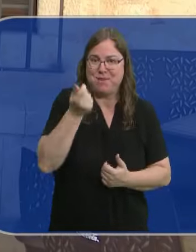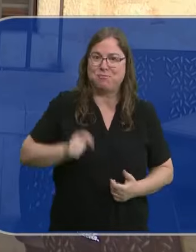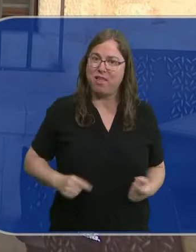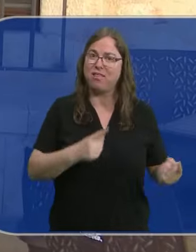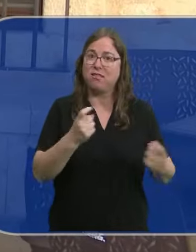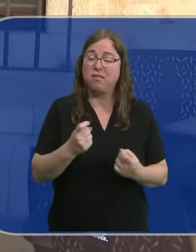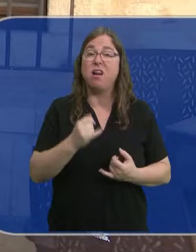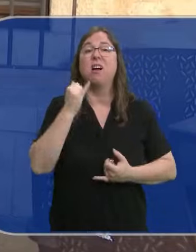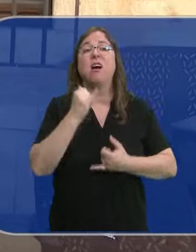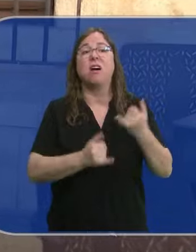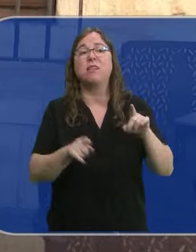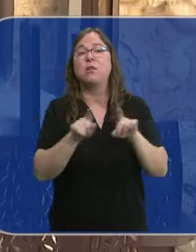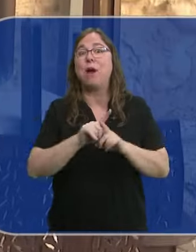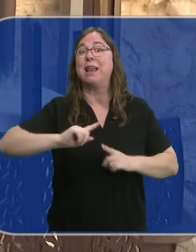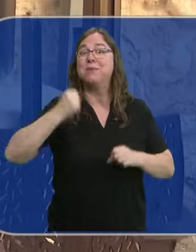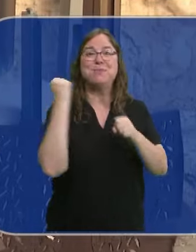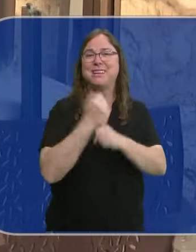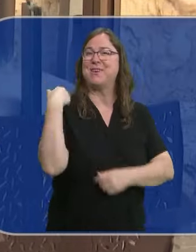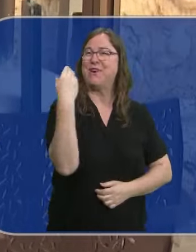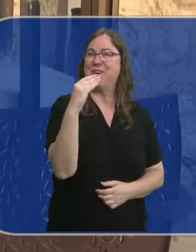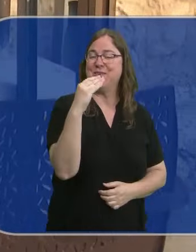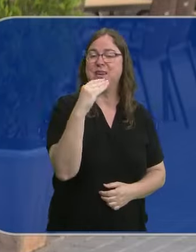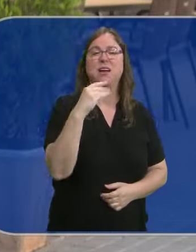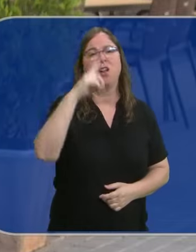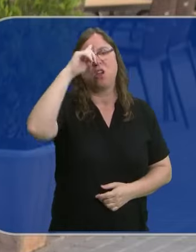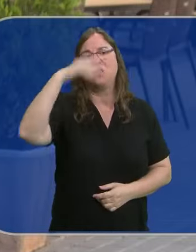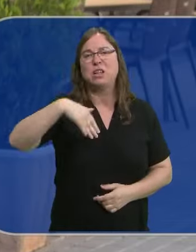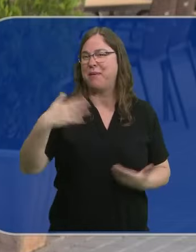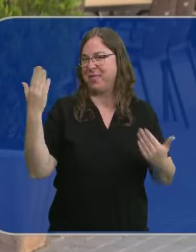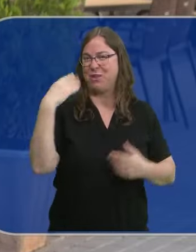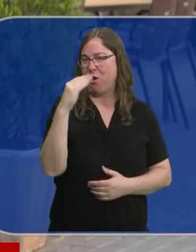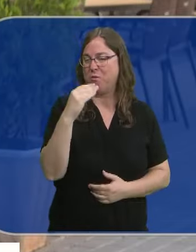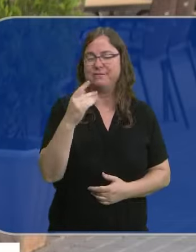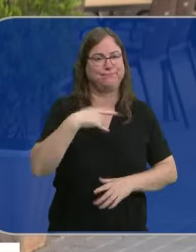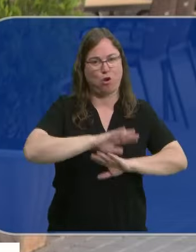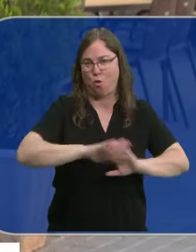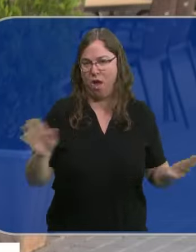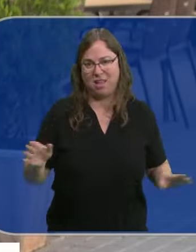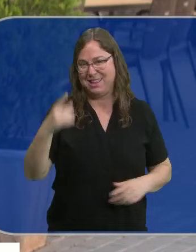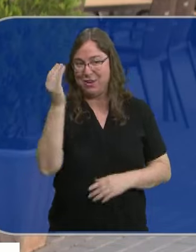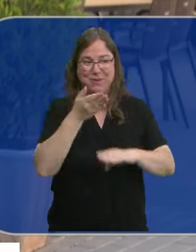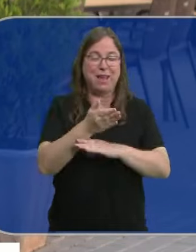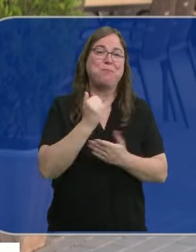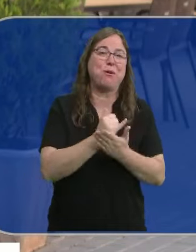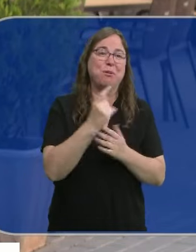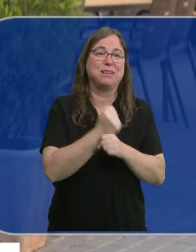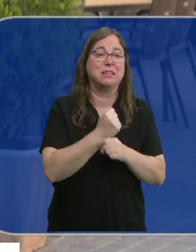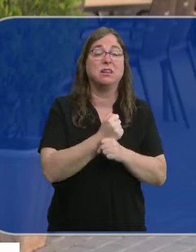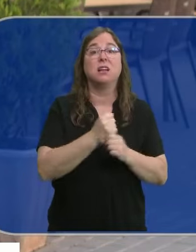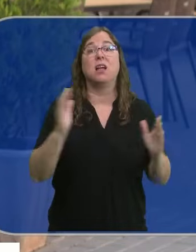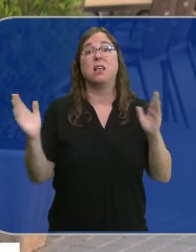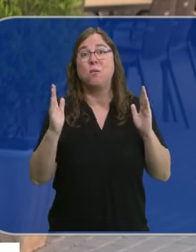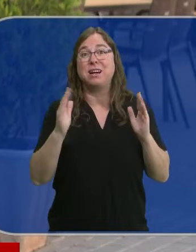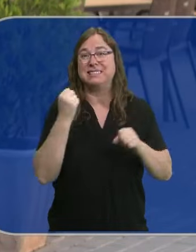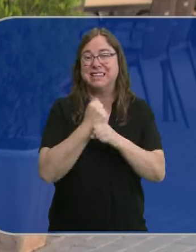Poco a poco ha dejado de ser ese primer empleo de juventud. Nos olvidamos de todo eso, eso ya no existe. Llega la temporada